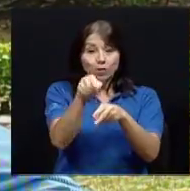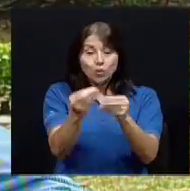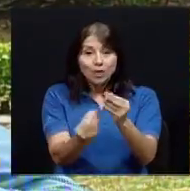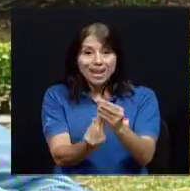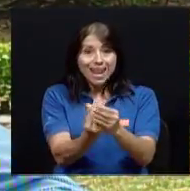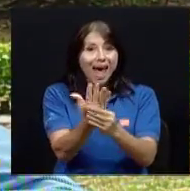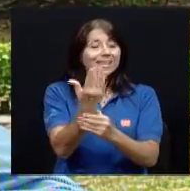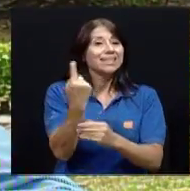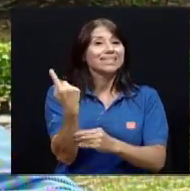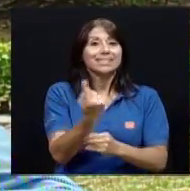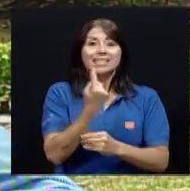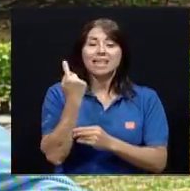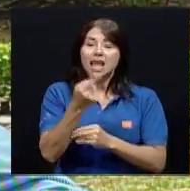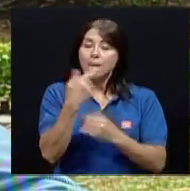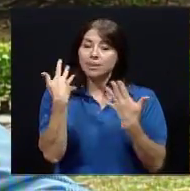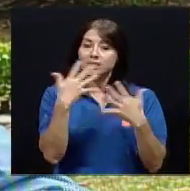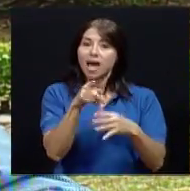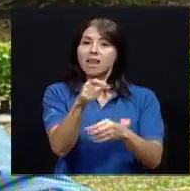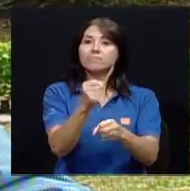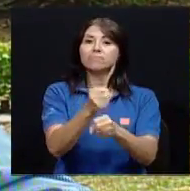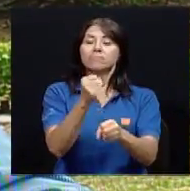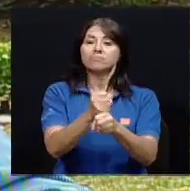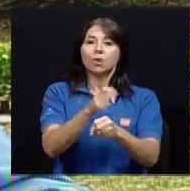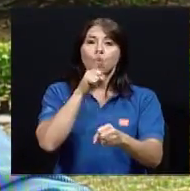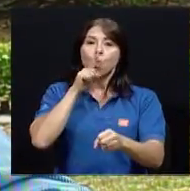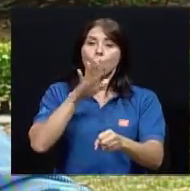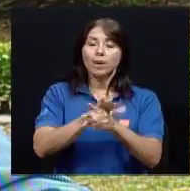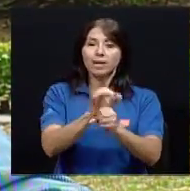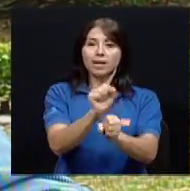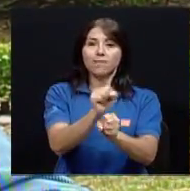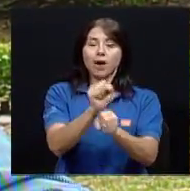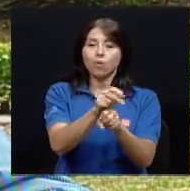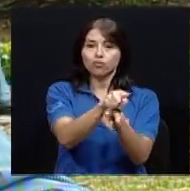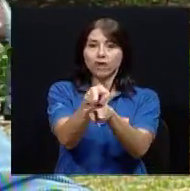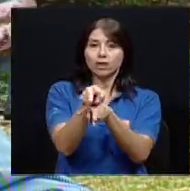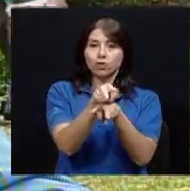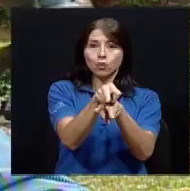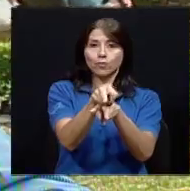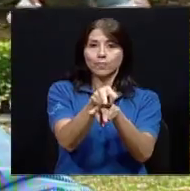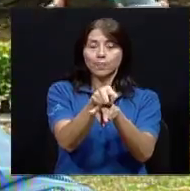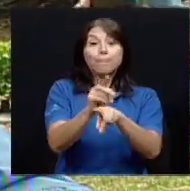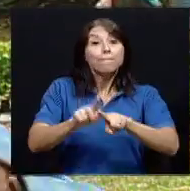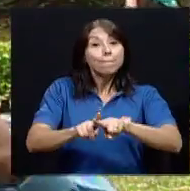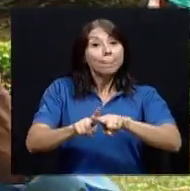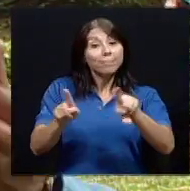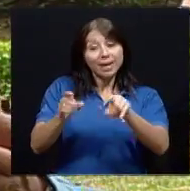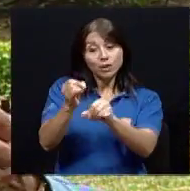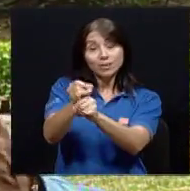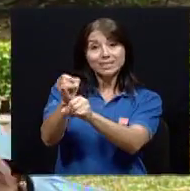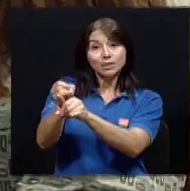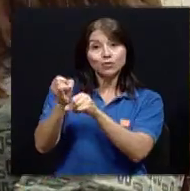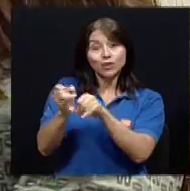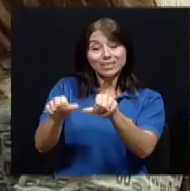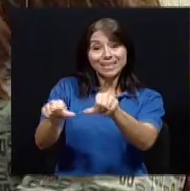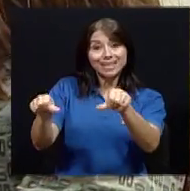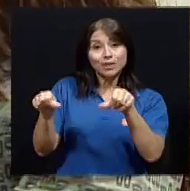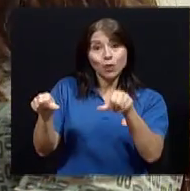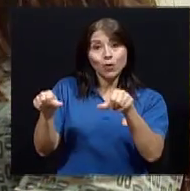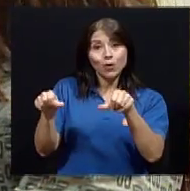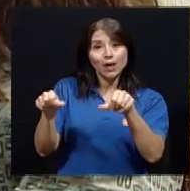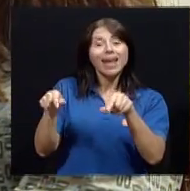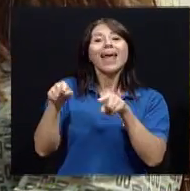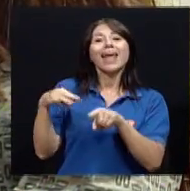que, digamos, que debía cumplir. Pero las instituciones del sector, como que el Ministerio tiene una mayor injerencia, digamoslo así.